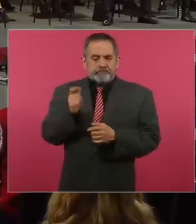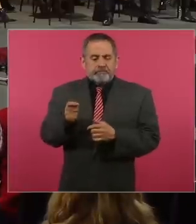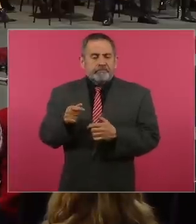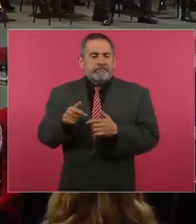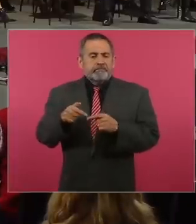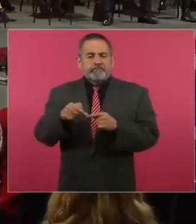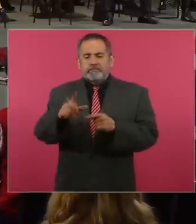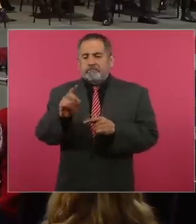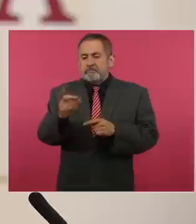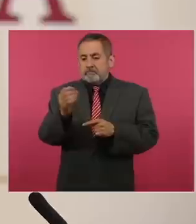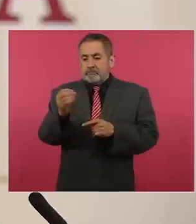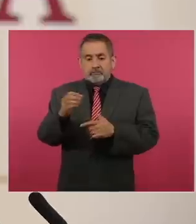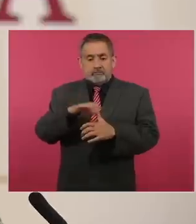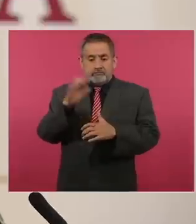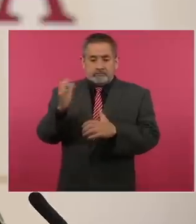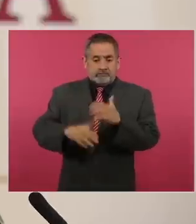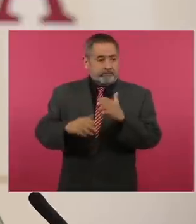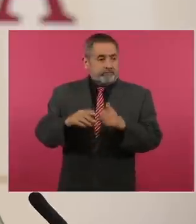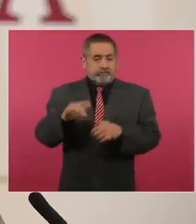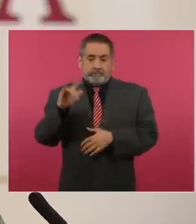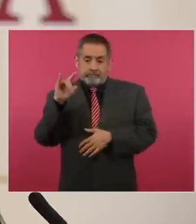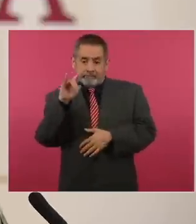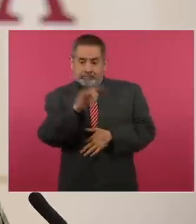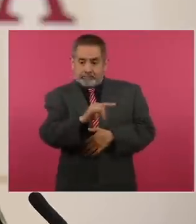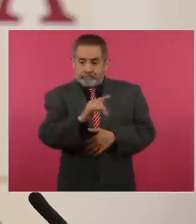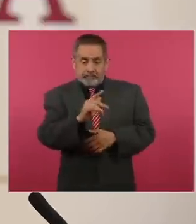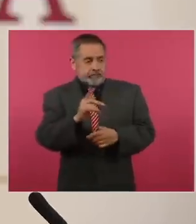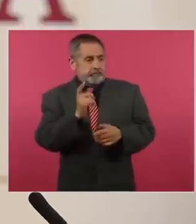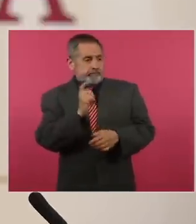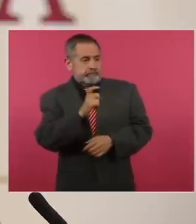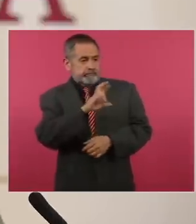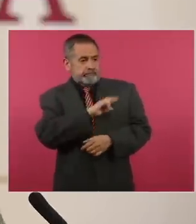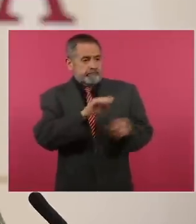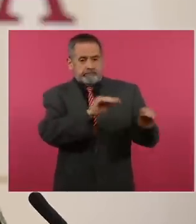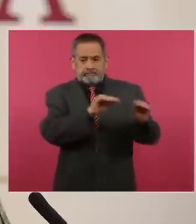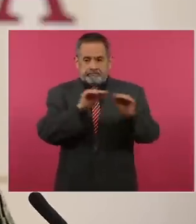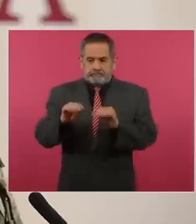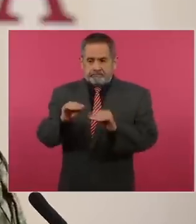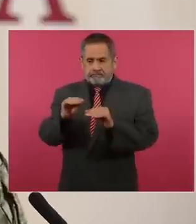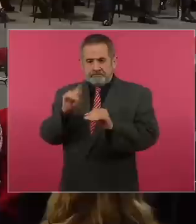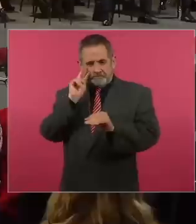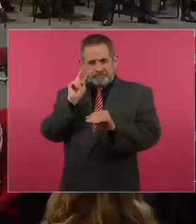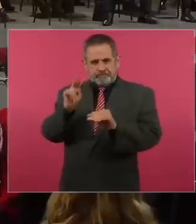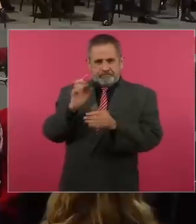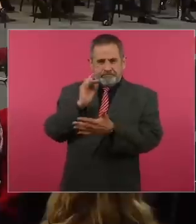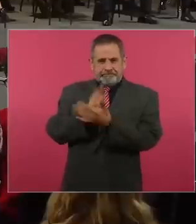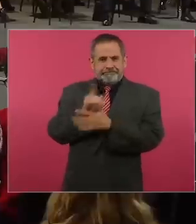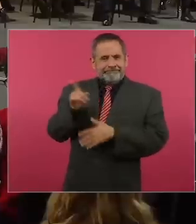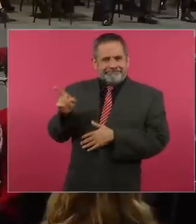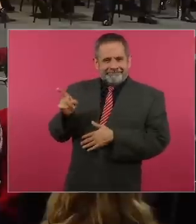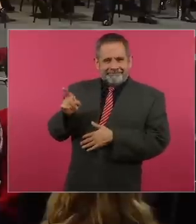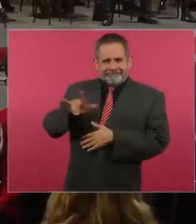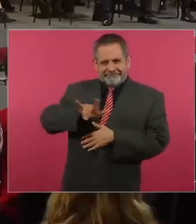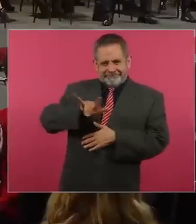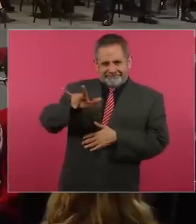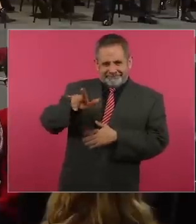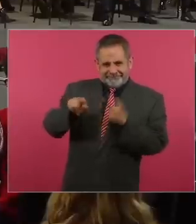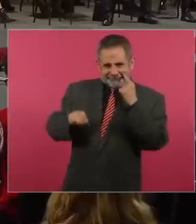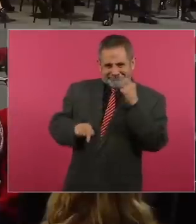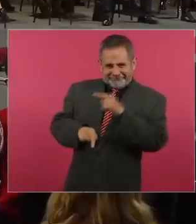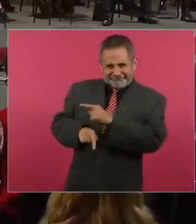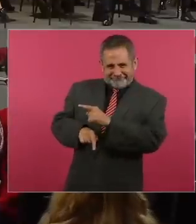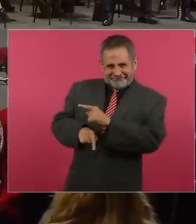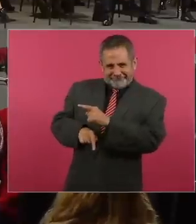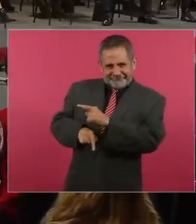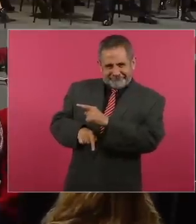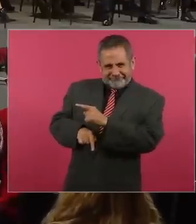presente año. Estas aeronaves tendrán como rasgos distintivos, como aquí lo pueden observar en el modelo a escala